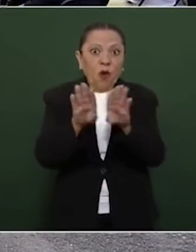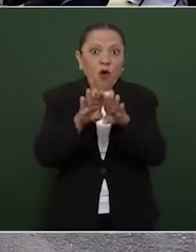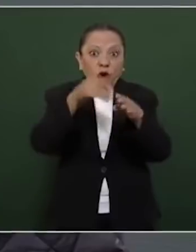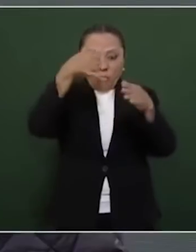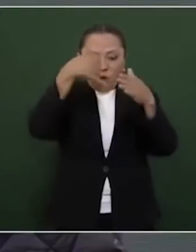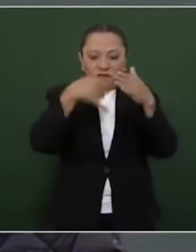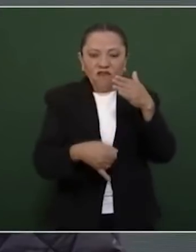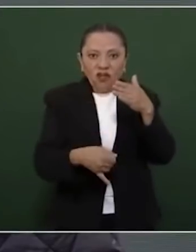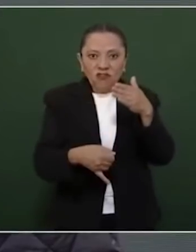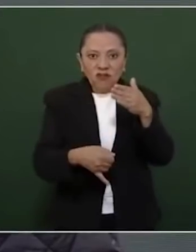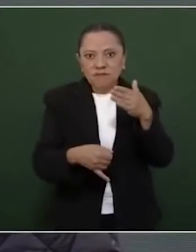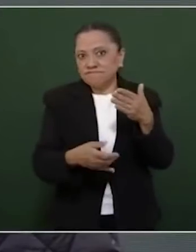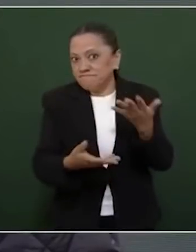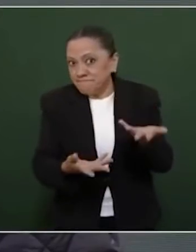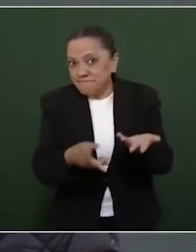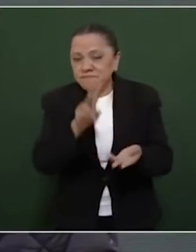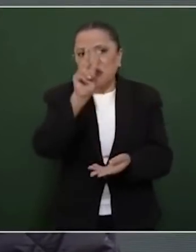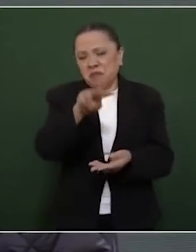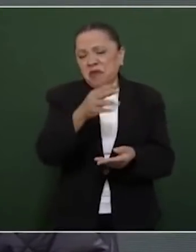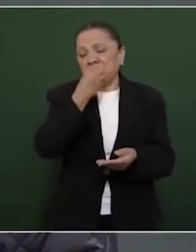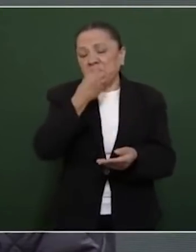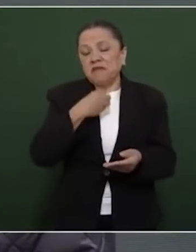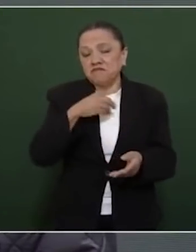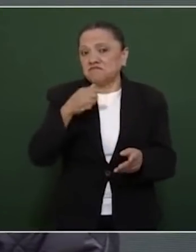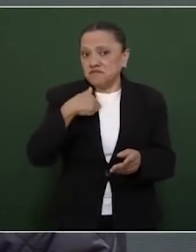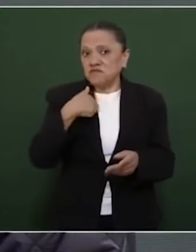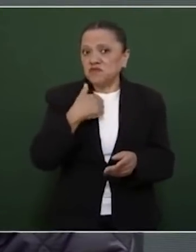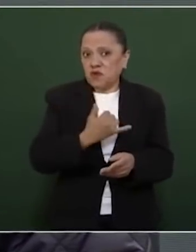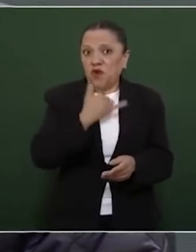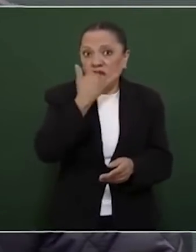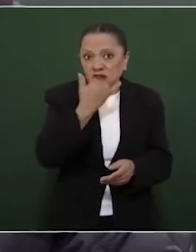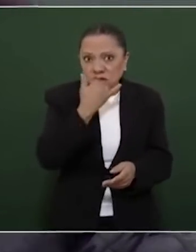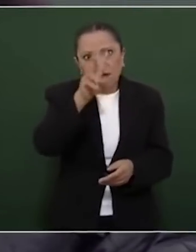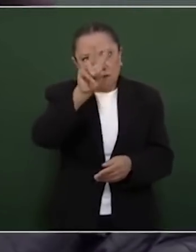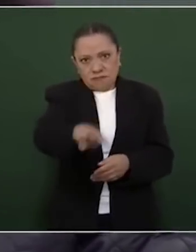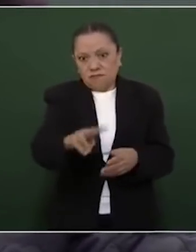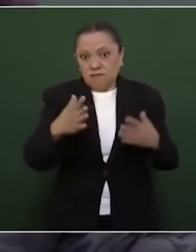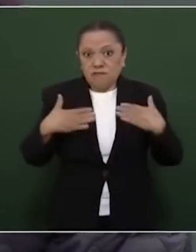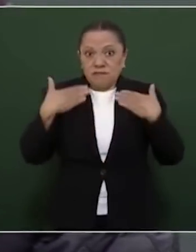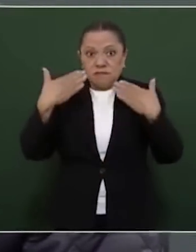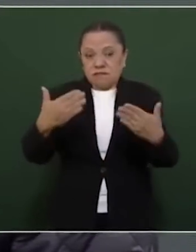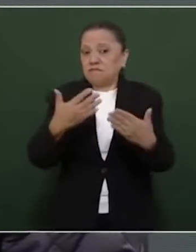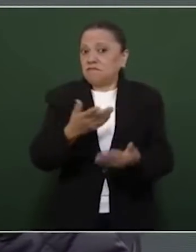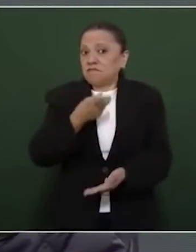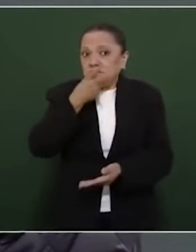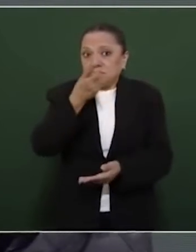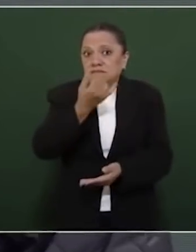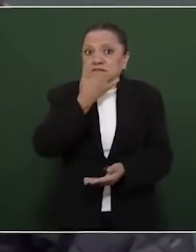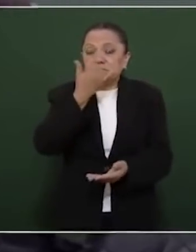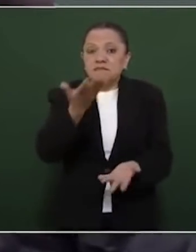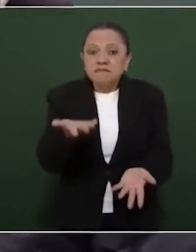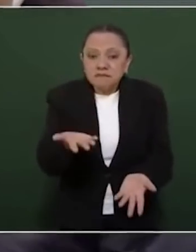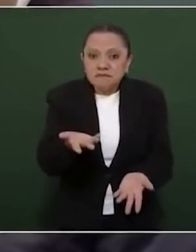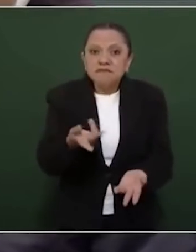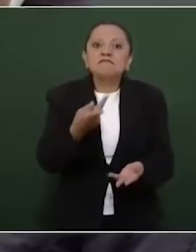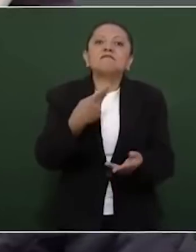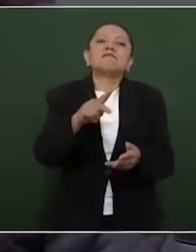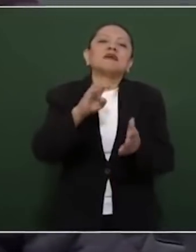es cierto, pero también es cierto que el fondo